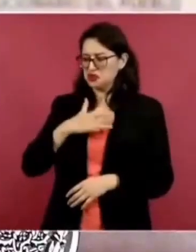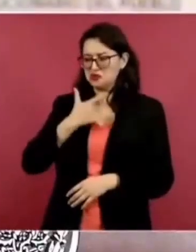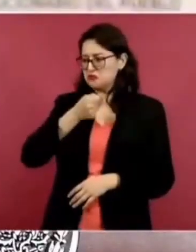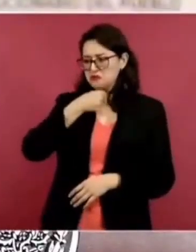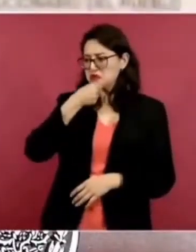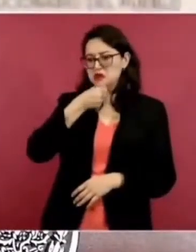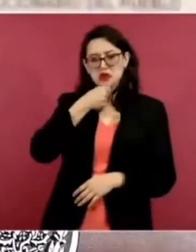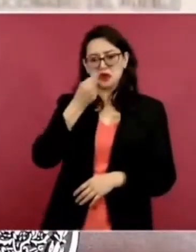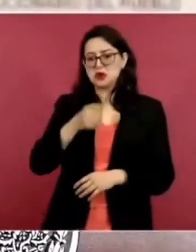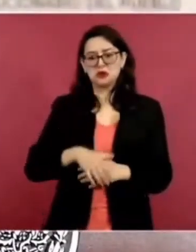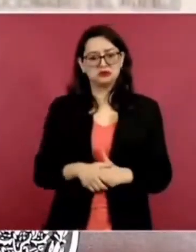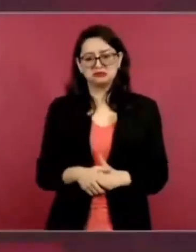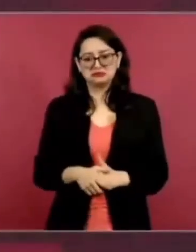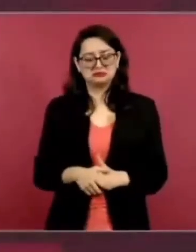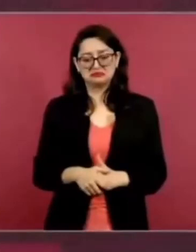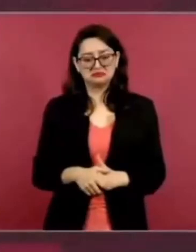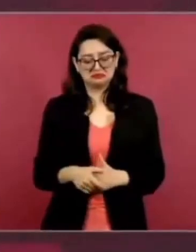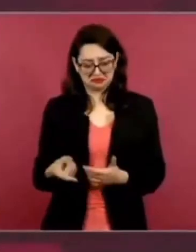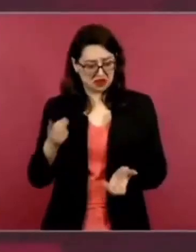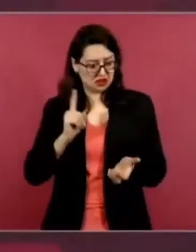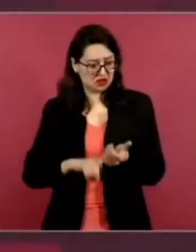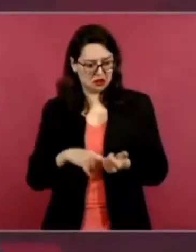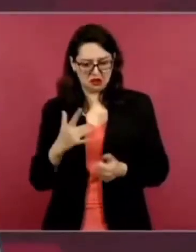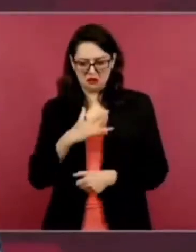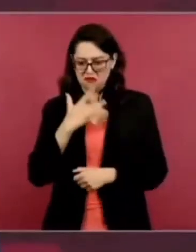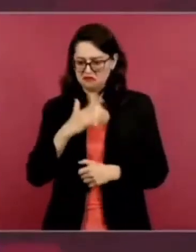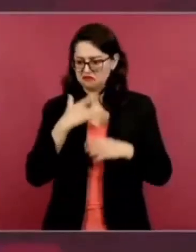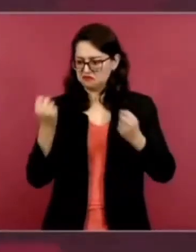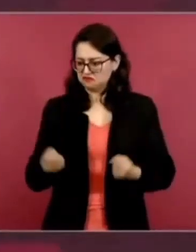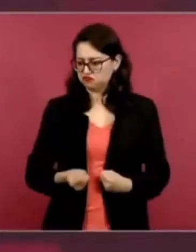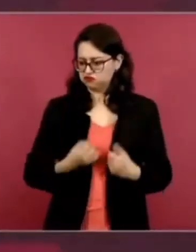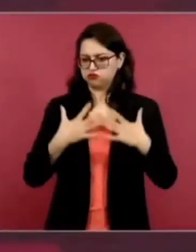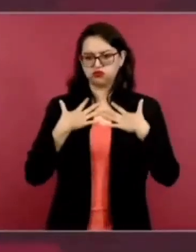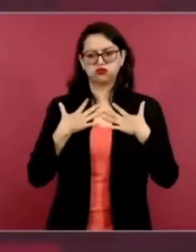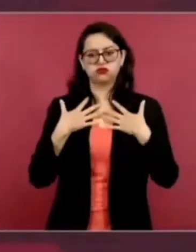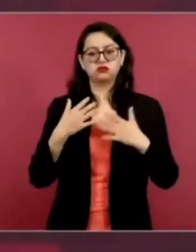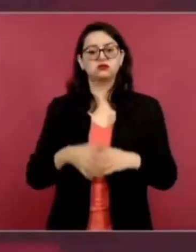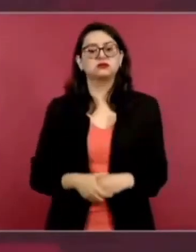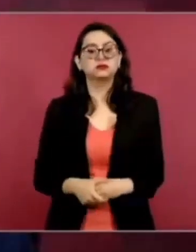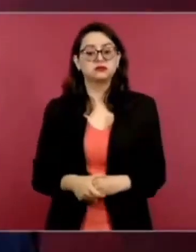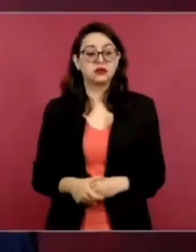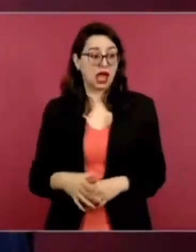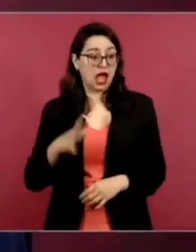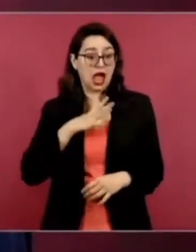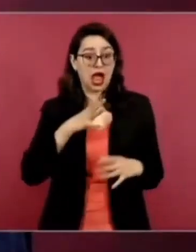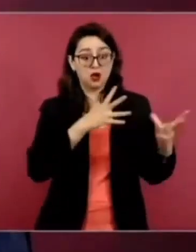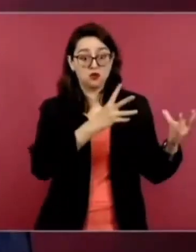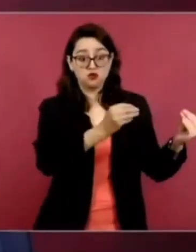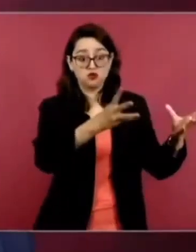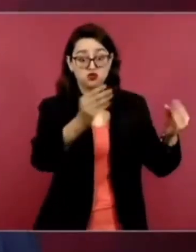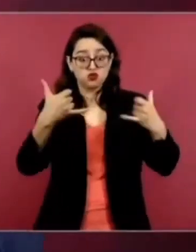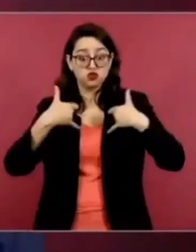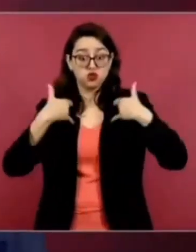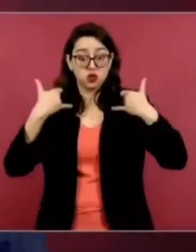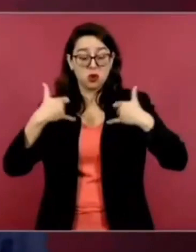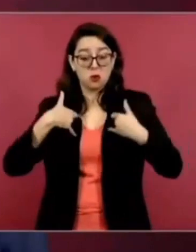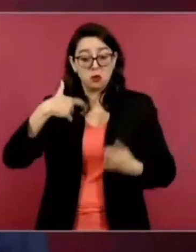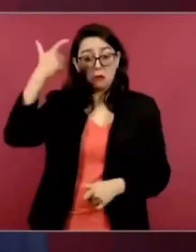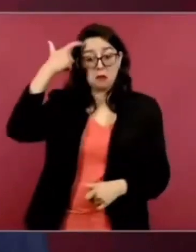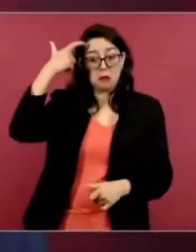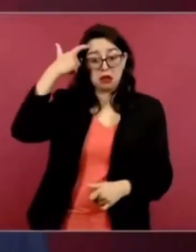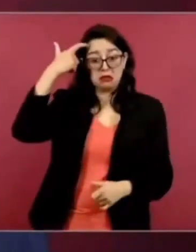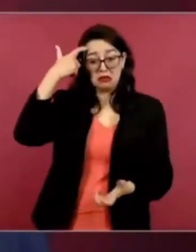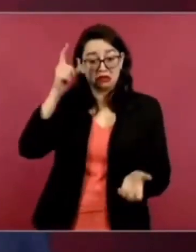¿Cuántos jóvenes piensan como gente mayor? ¿Y